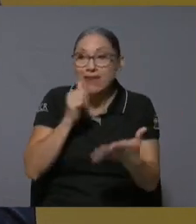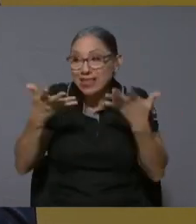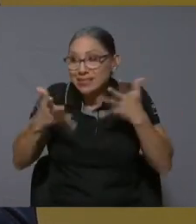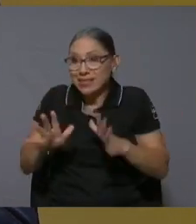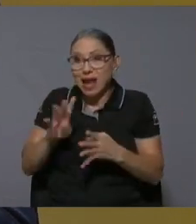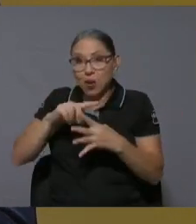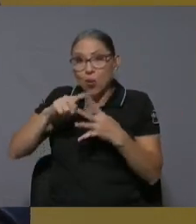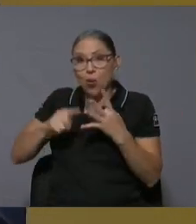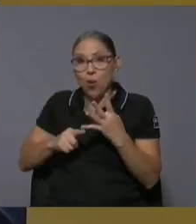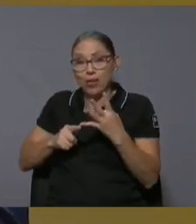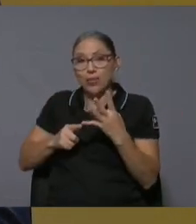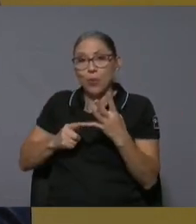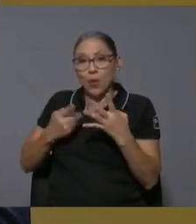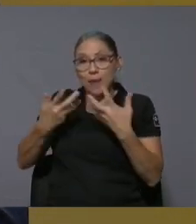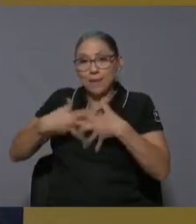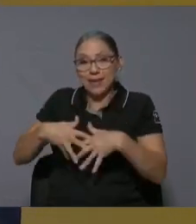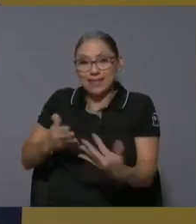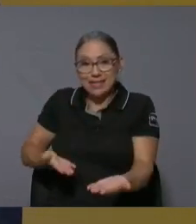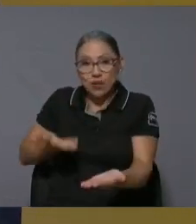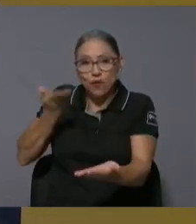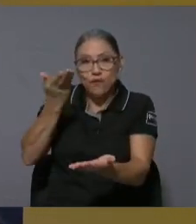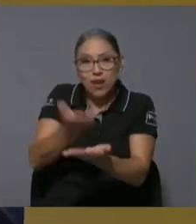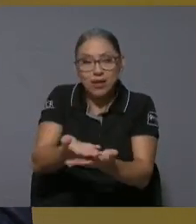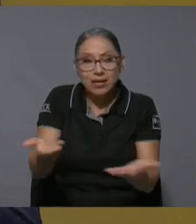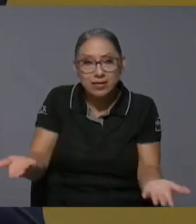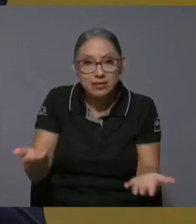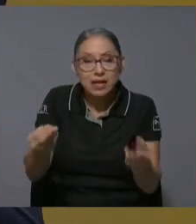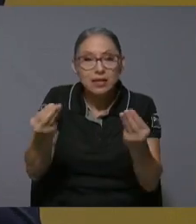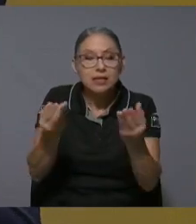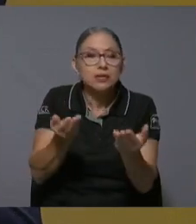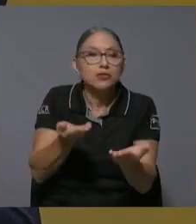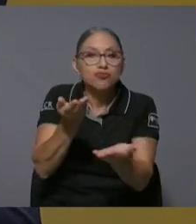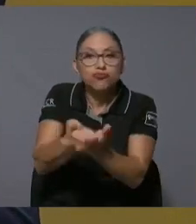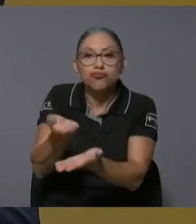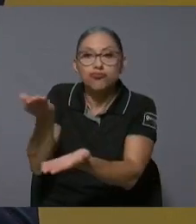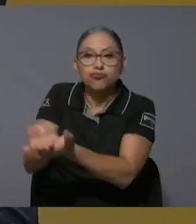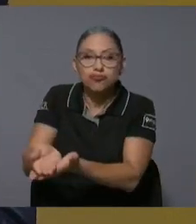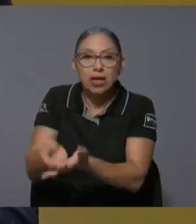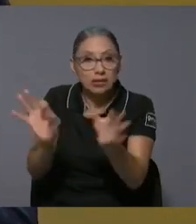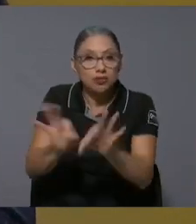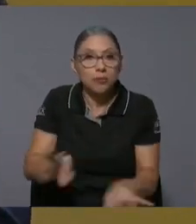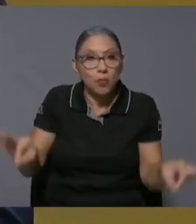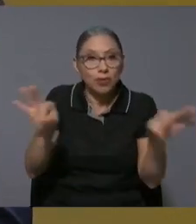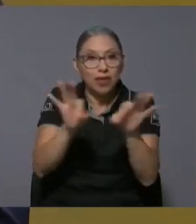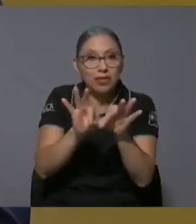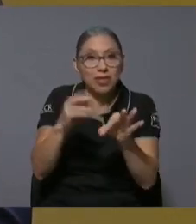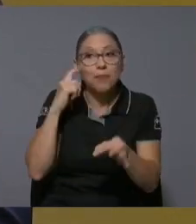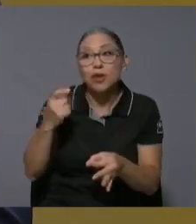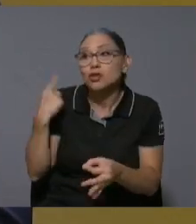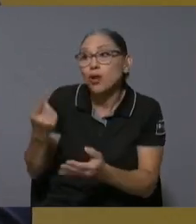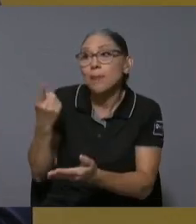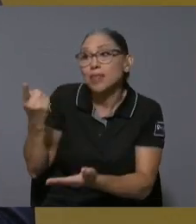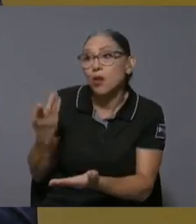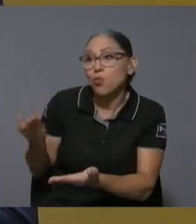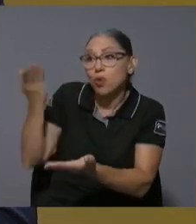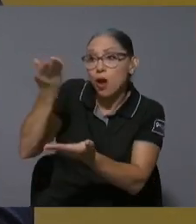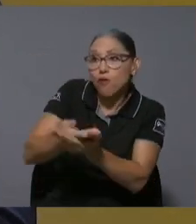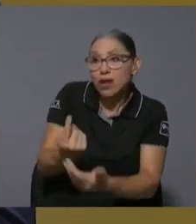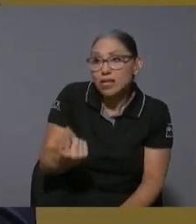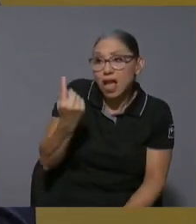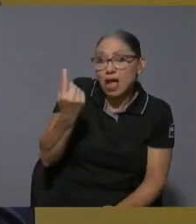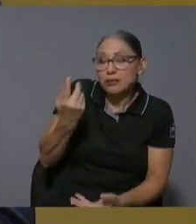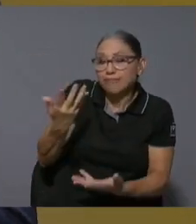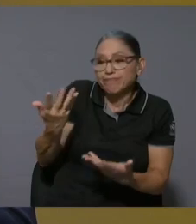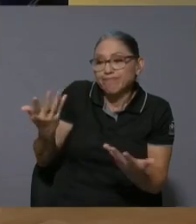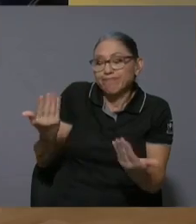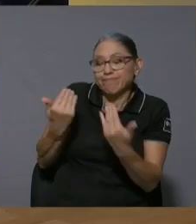cuatro empresas lo cual es importante porque hablábamos de que cuando uno recibe una pues queda atado de manos pero recibieron cuatro